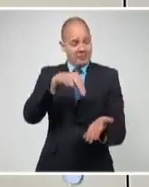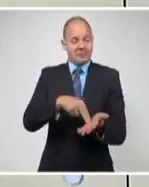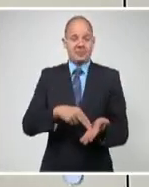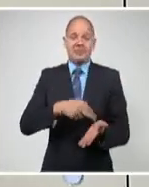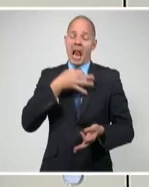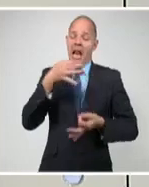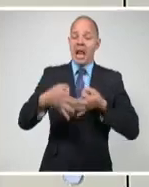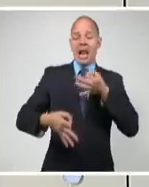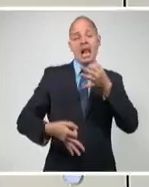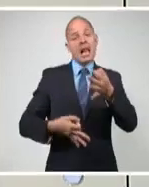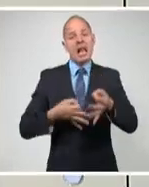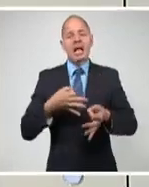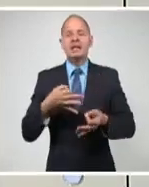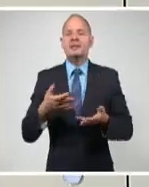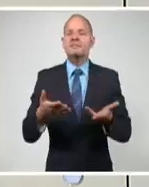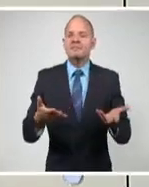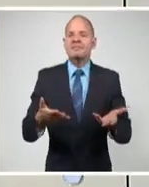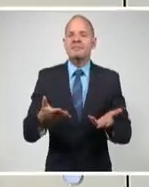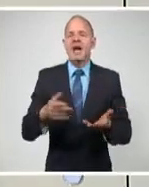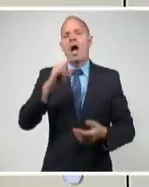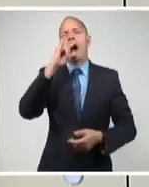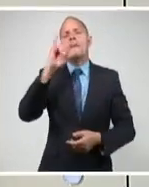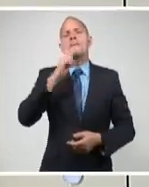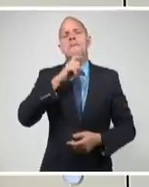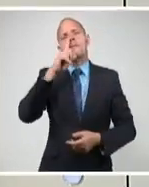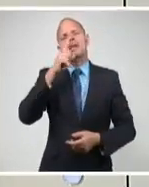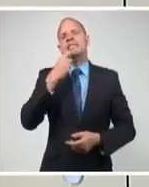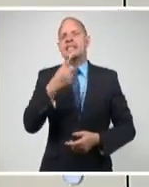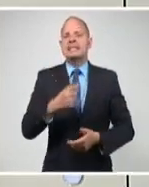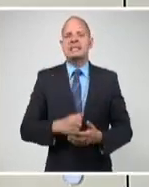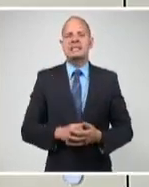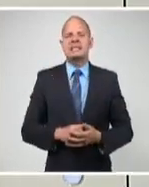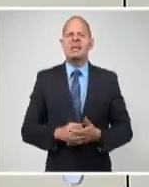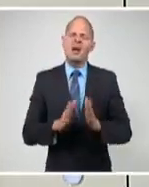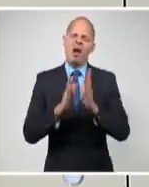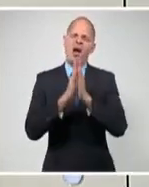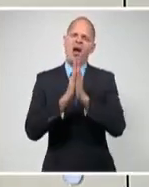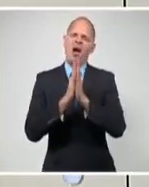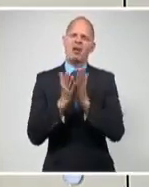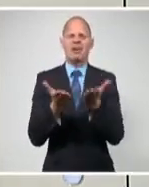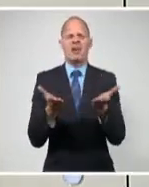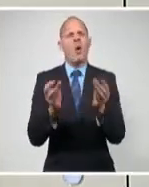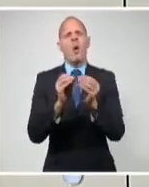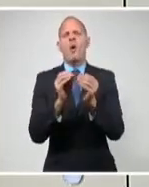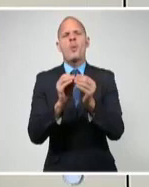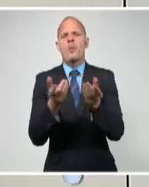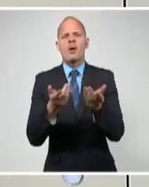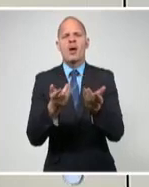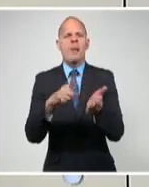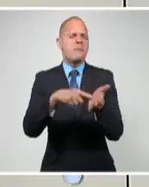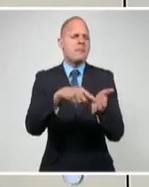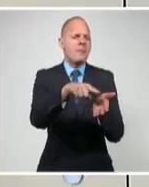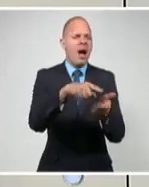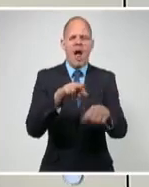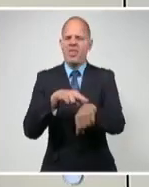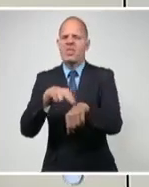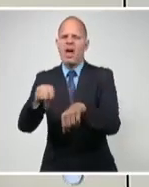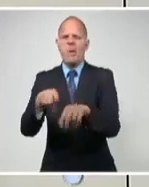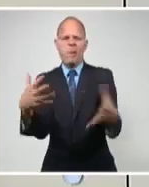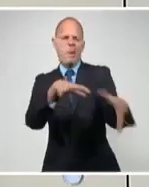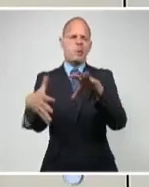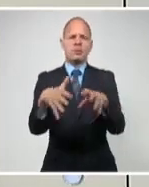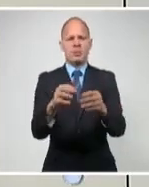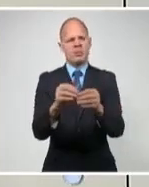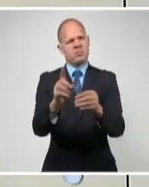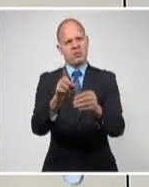disidencia pacífica, a no enfrentarse a muerte por diferencias de raza o visiones políticas. Dijo Biden con